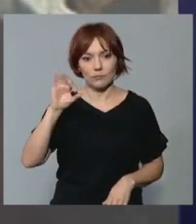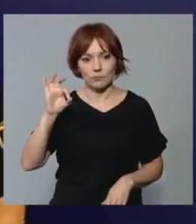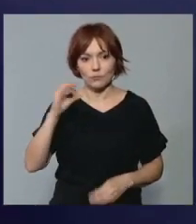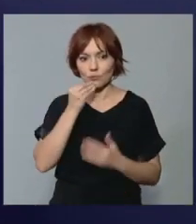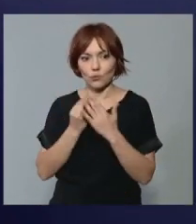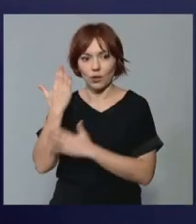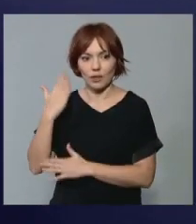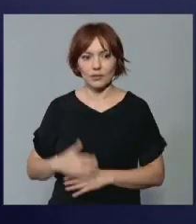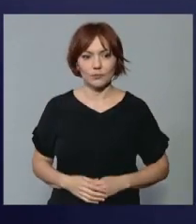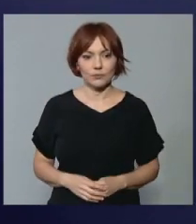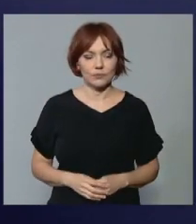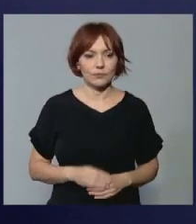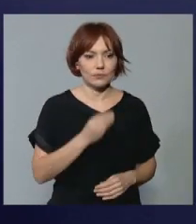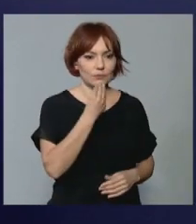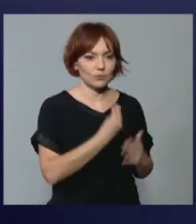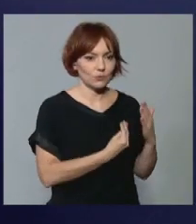Buenos días.